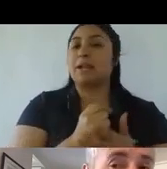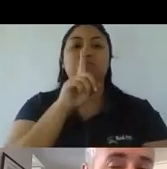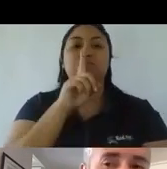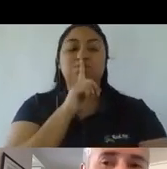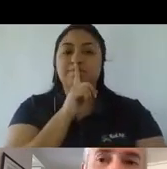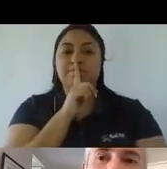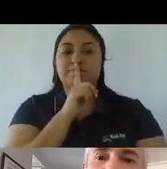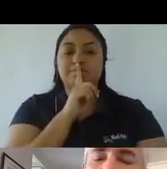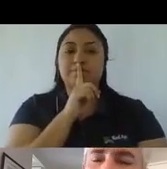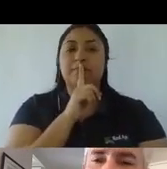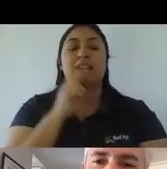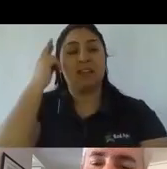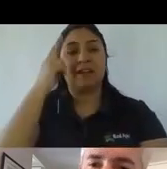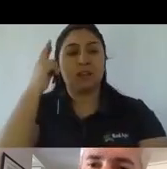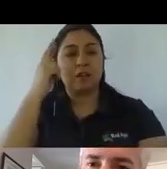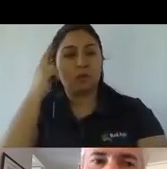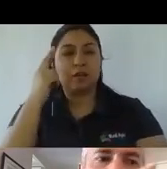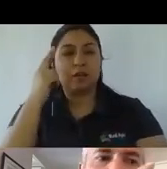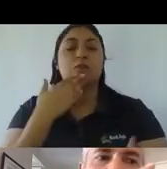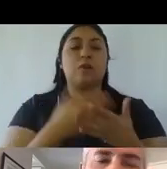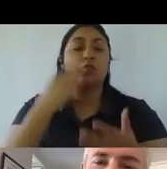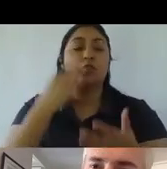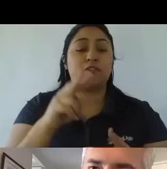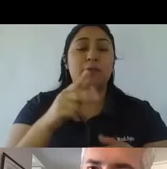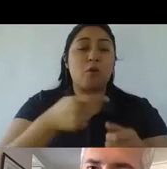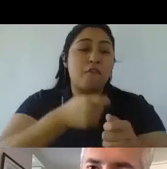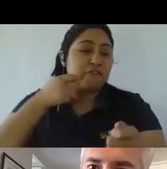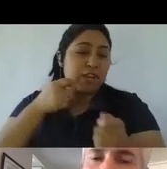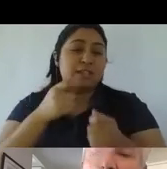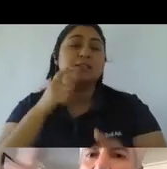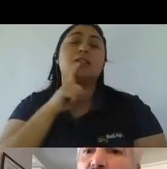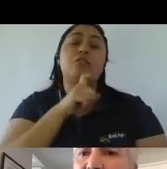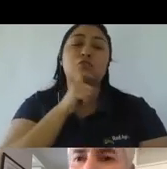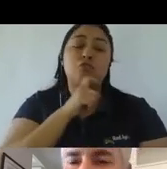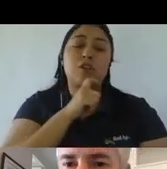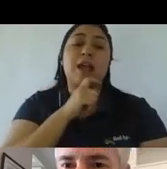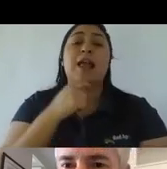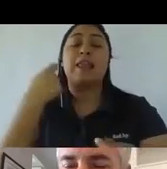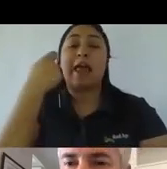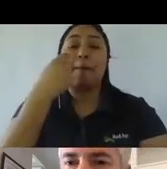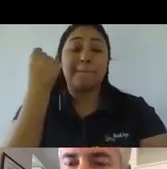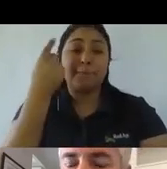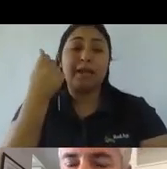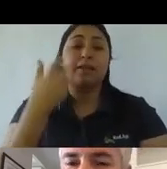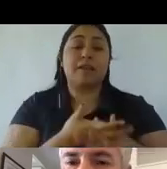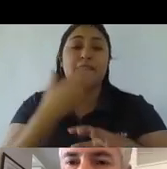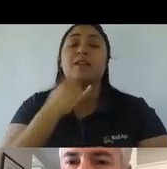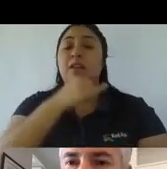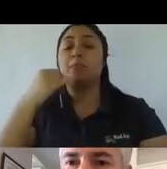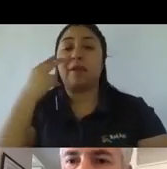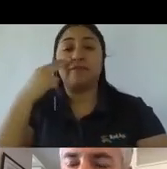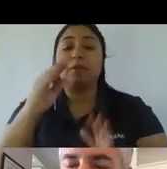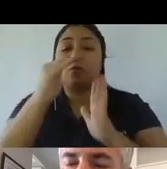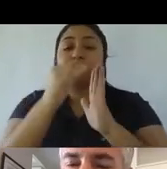acuerdan recién cuando vimos la flechita la cantidad de plata que estaba invertida y luego vimos la caída significativa el índice de capital